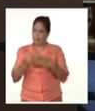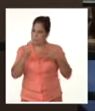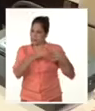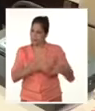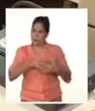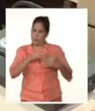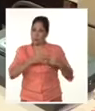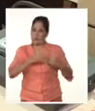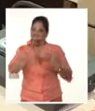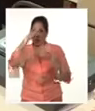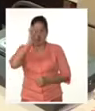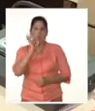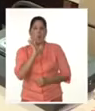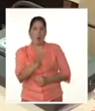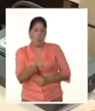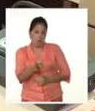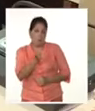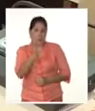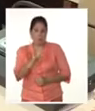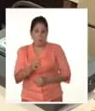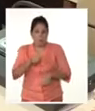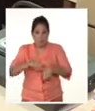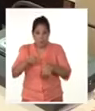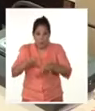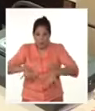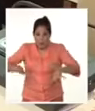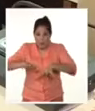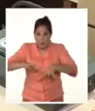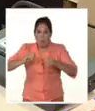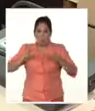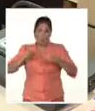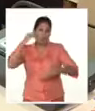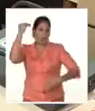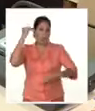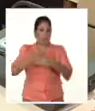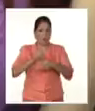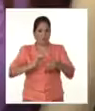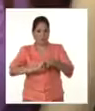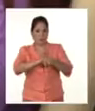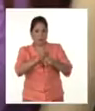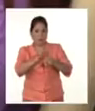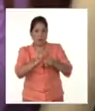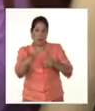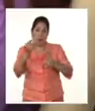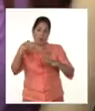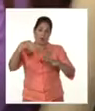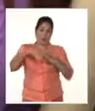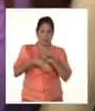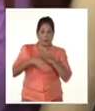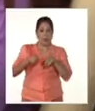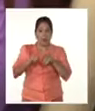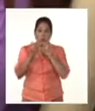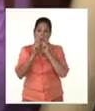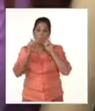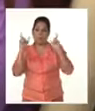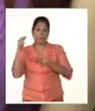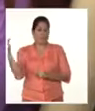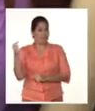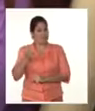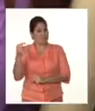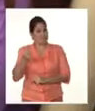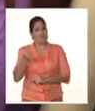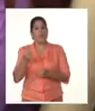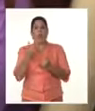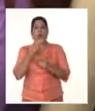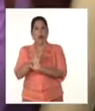Estados Unidos, recrudecido en los momentos más complejos de la pandemia de la COVID-19, impactando de manera negativa